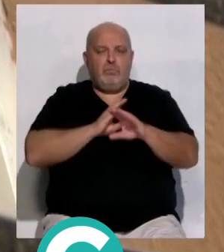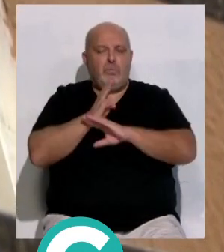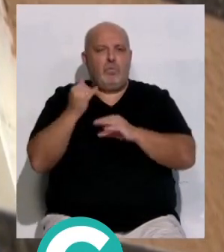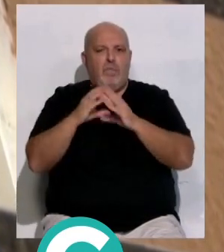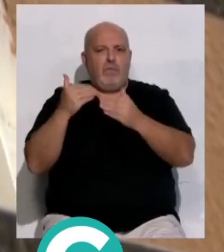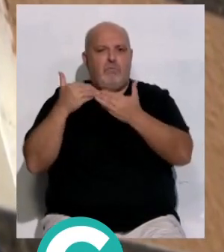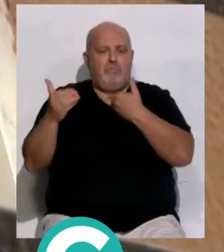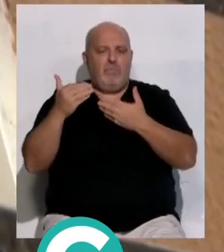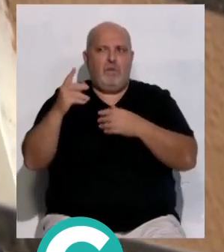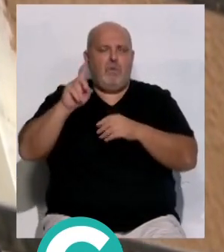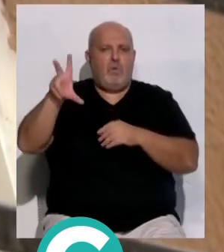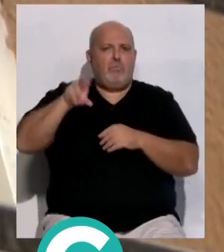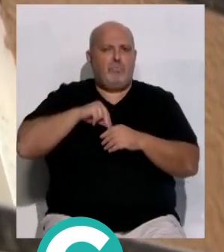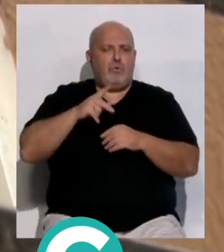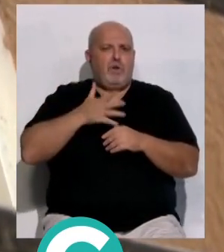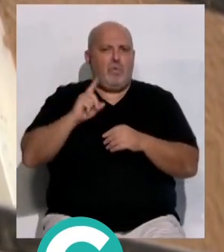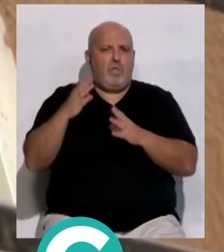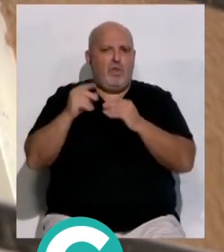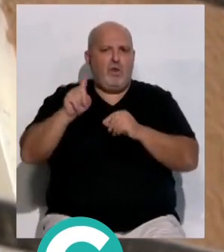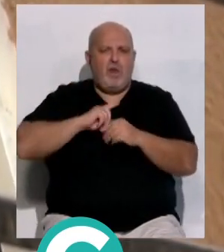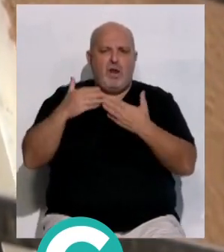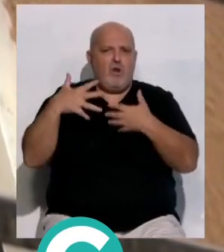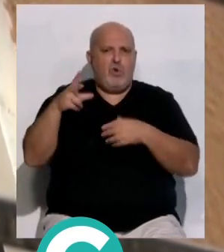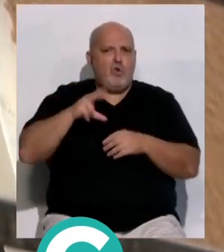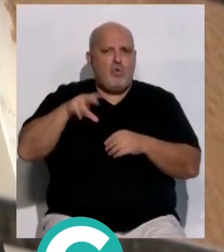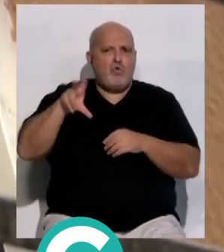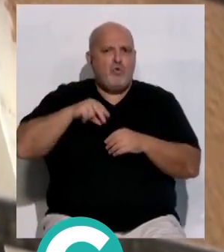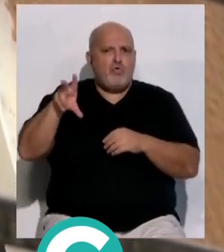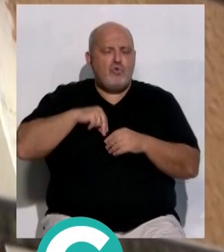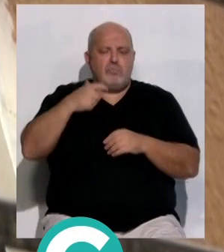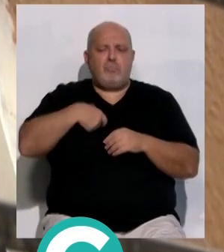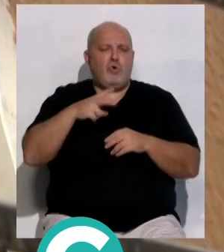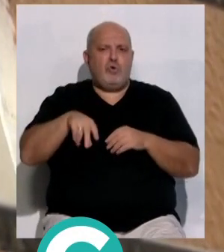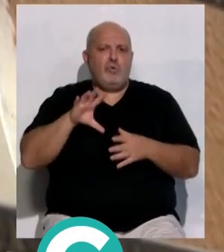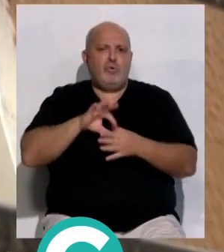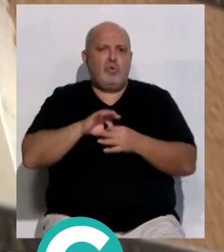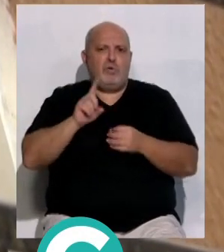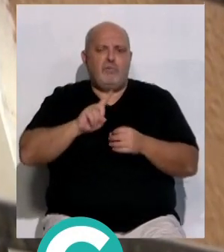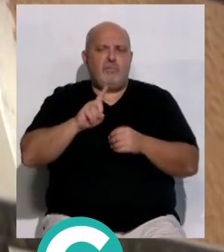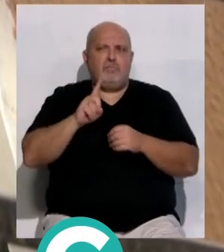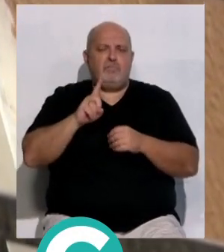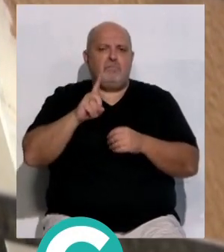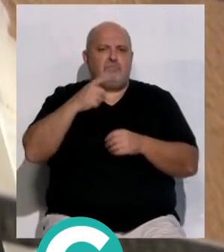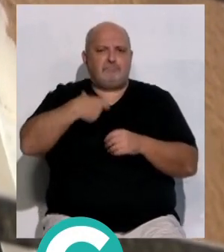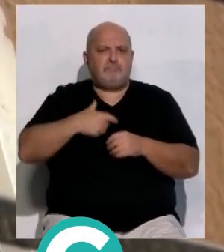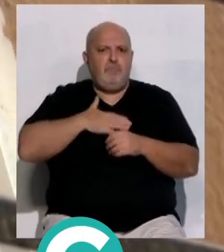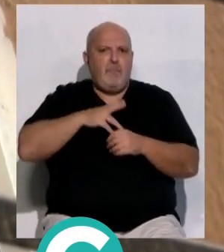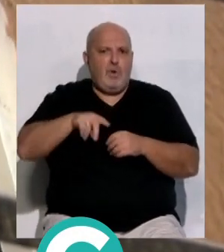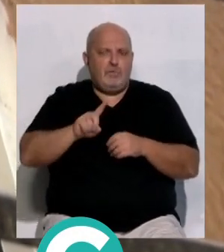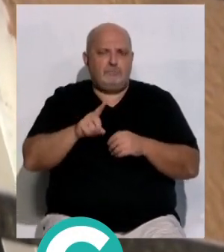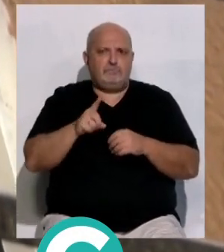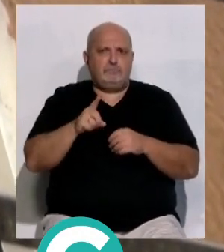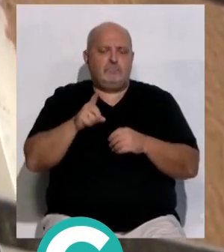a la Junta de Andalucía, a la que se niega a hablar conmigo. No quieren hablar conmigo porque dicen que no soy propietaria.